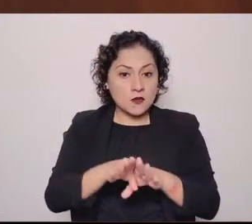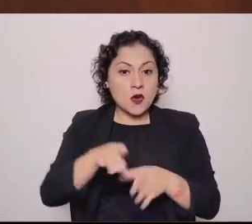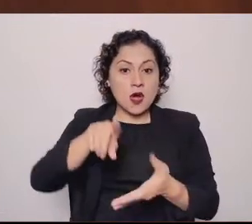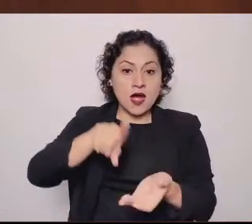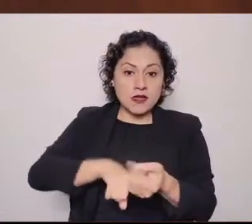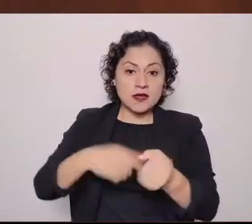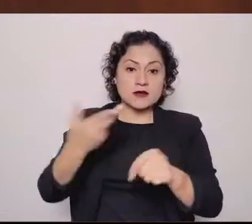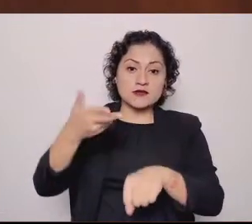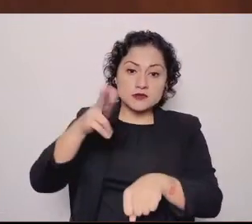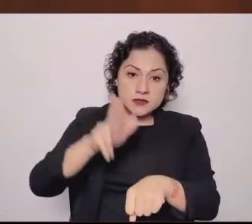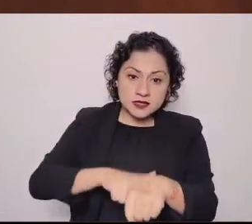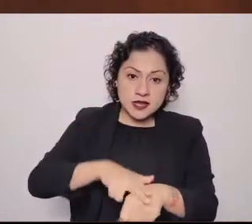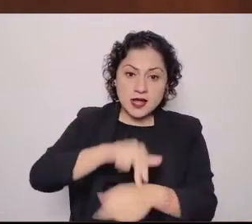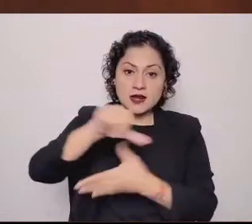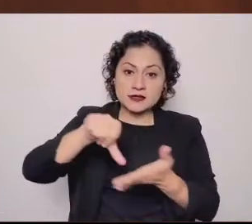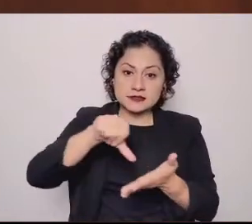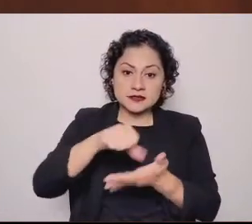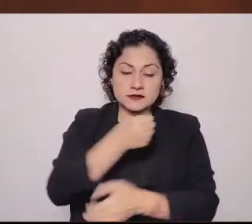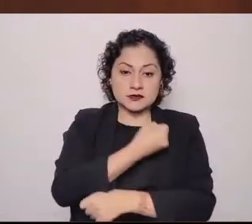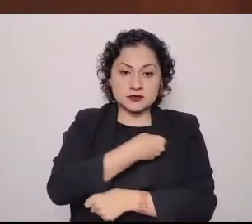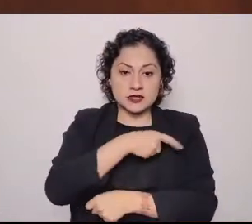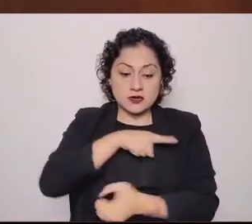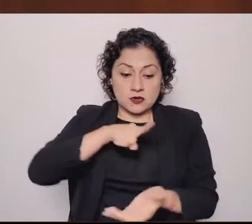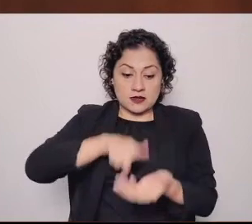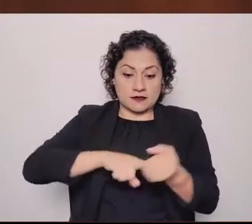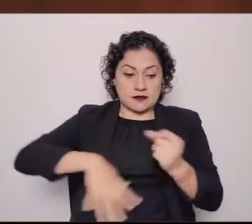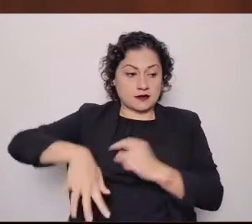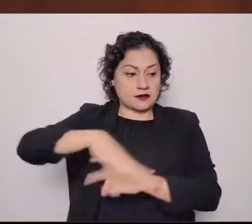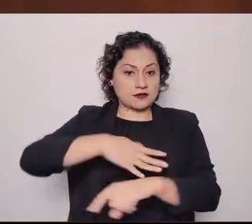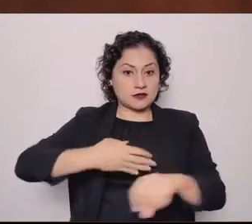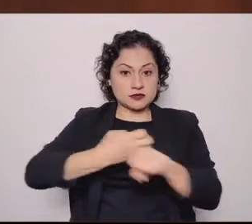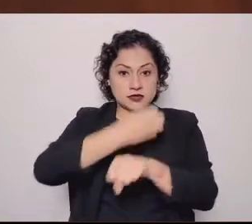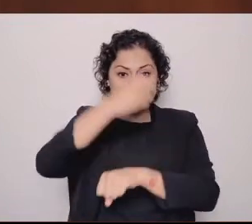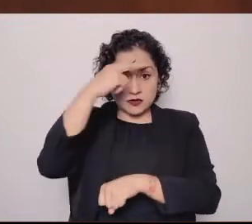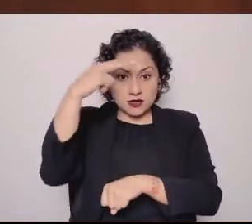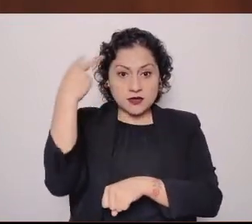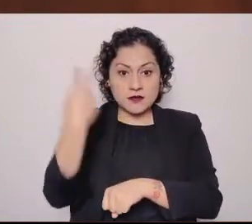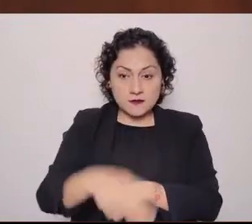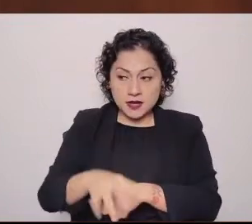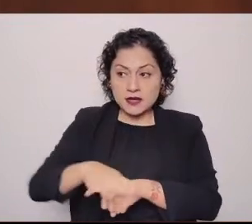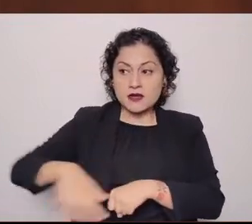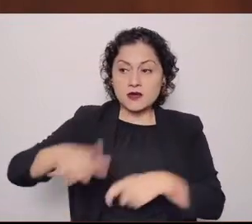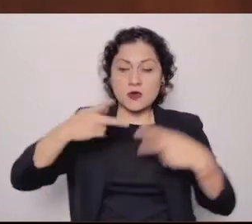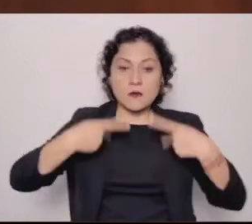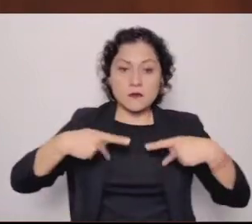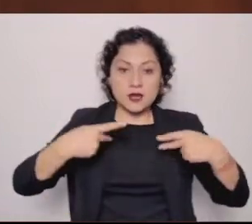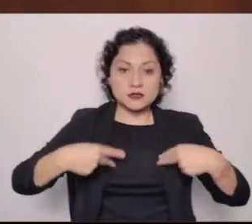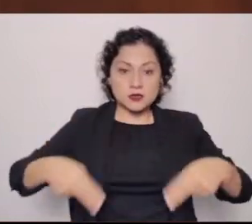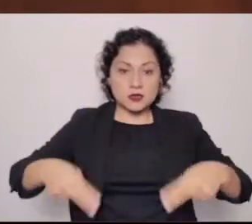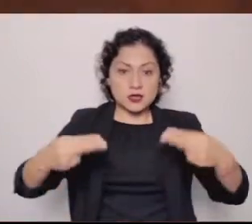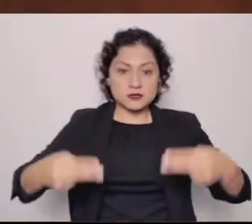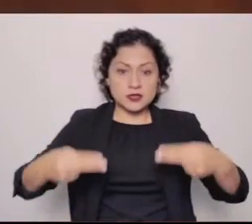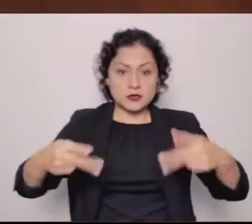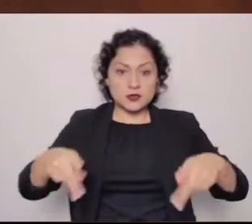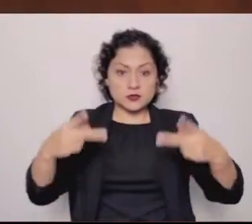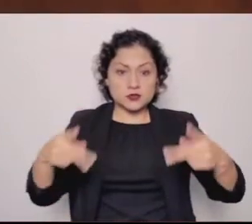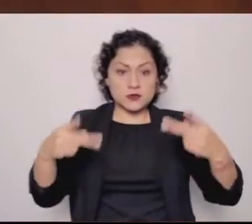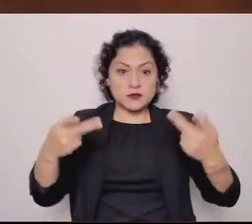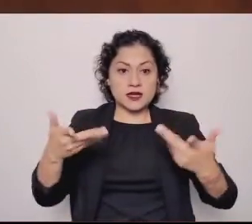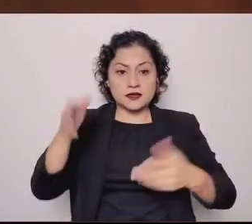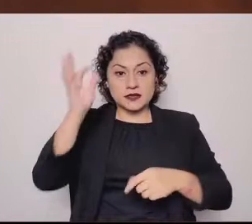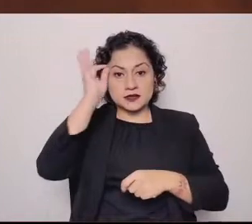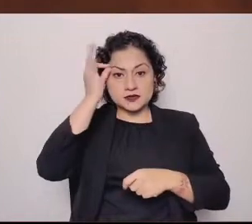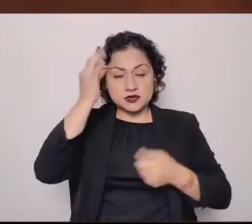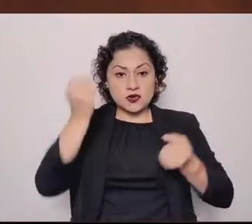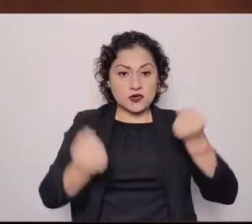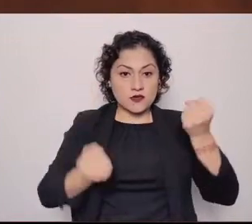nuestro Estado, de comerciantes, choferes, obreros, empleados públicos y privados